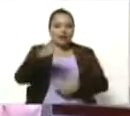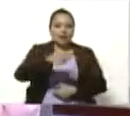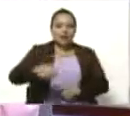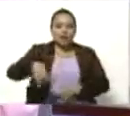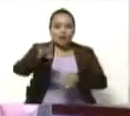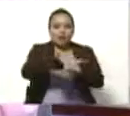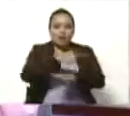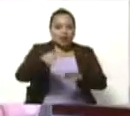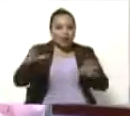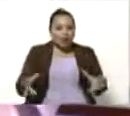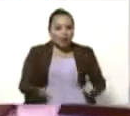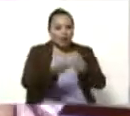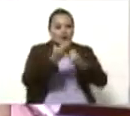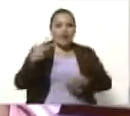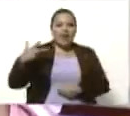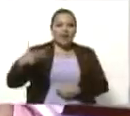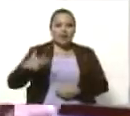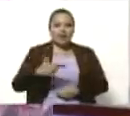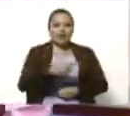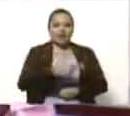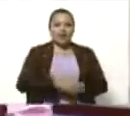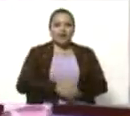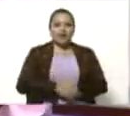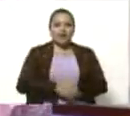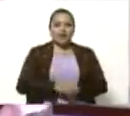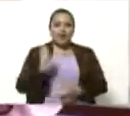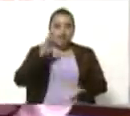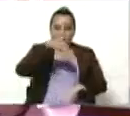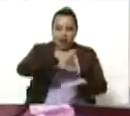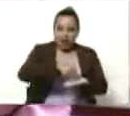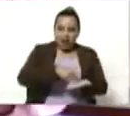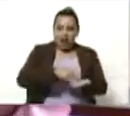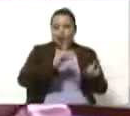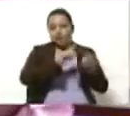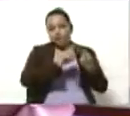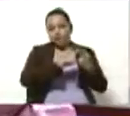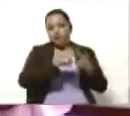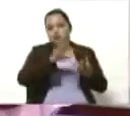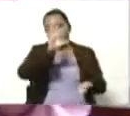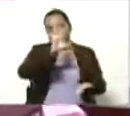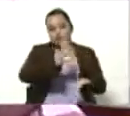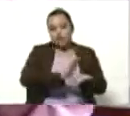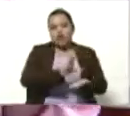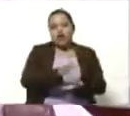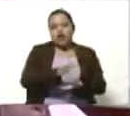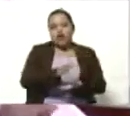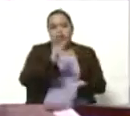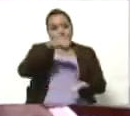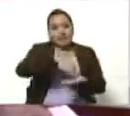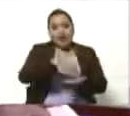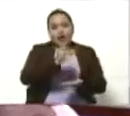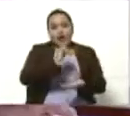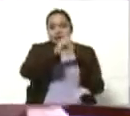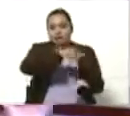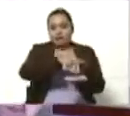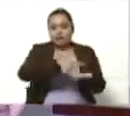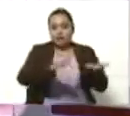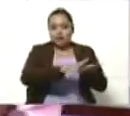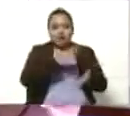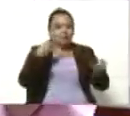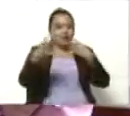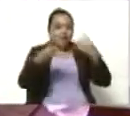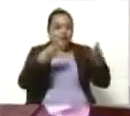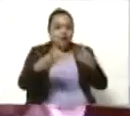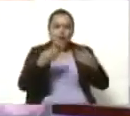acompañaron en Tejería. Aragua, que era una de las ciudades también, o uno de los estados que iba a estar presente en el festival, no